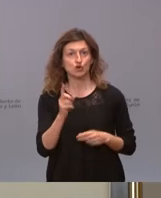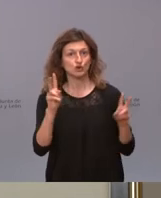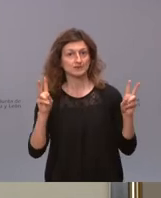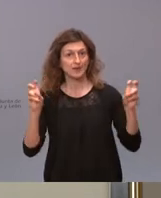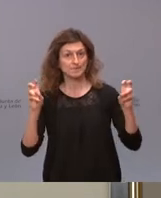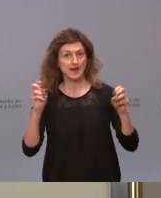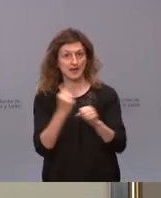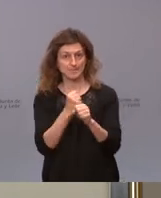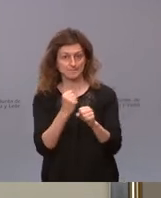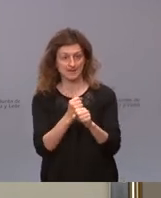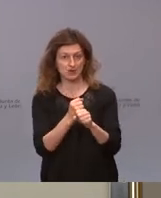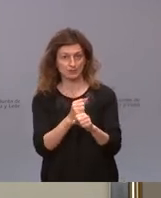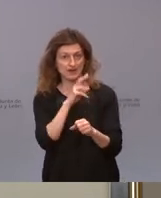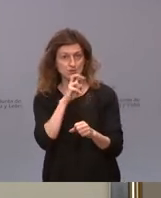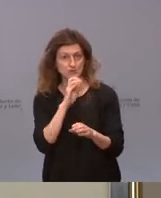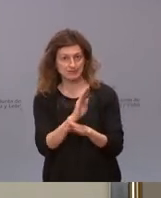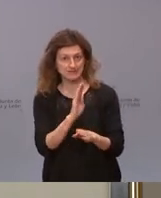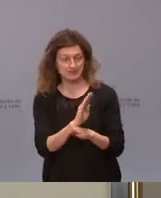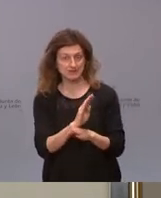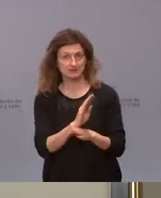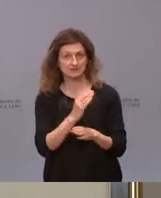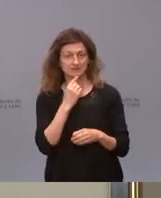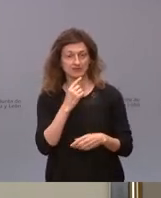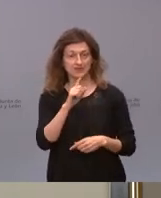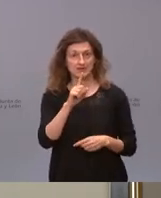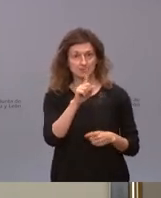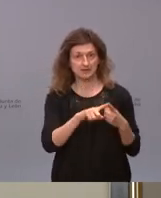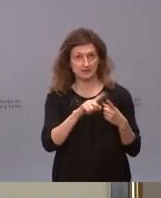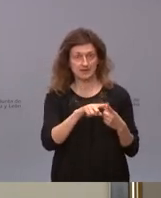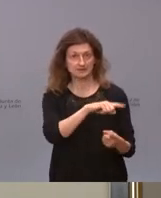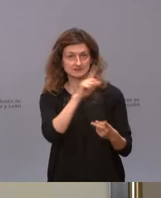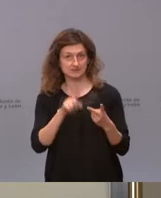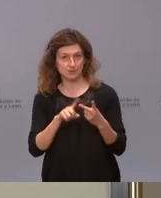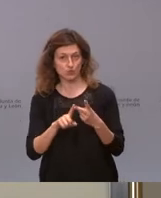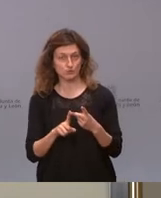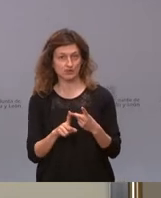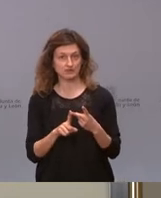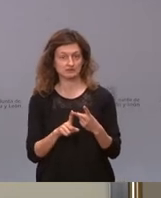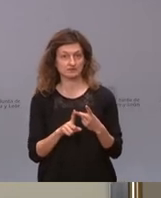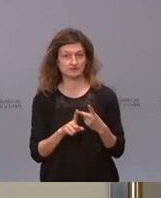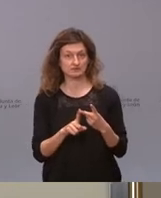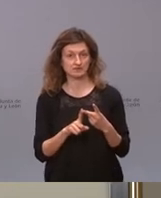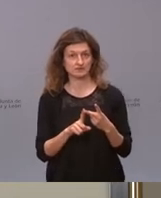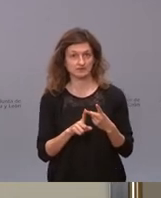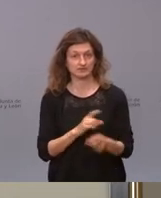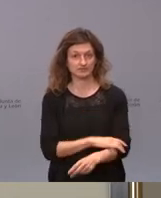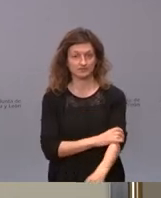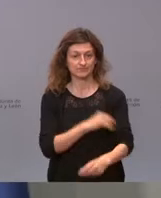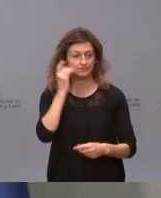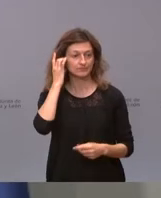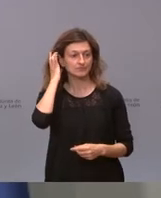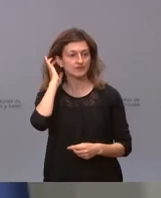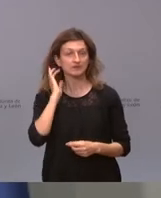de empleo, de mantener empleo. Y si son las primeras, las segundas, porque ya, como se han hablado de base… No, me he referido a las dos,